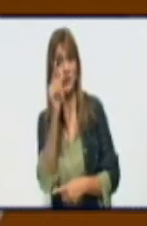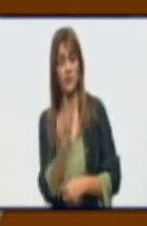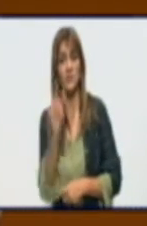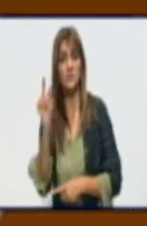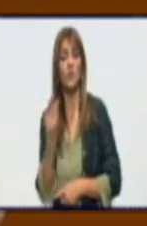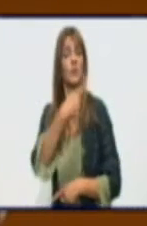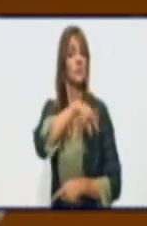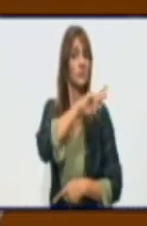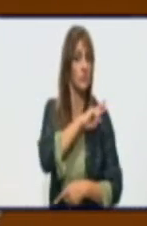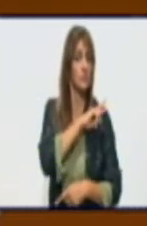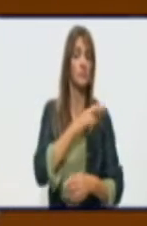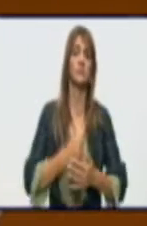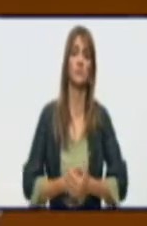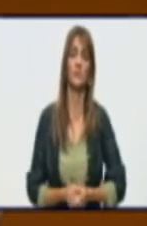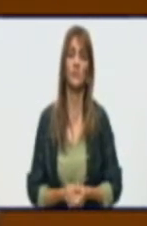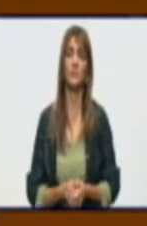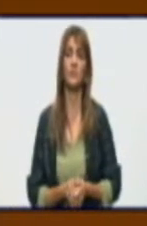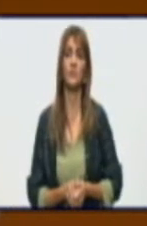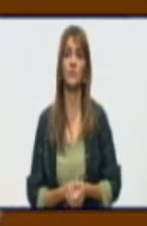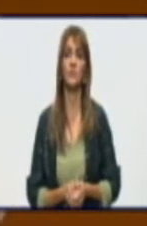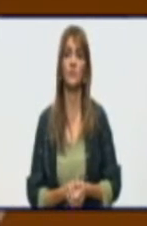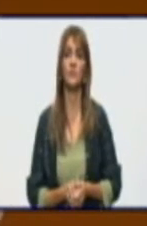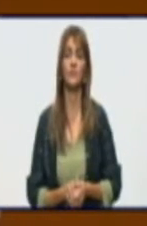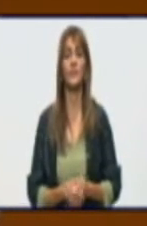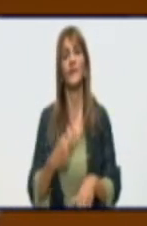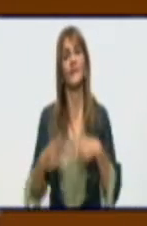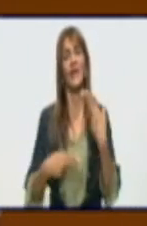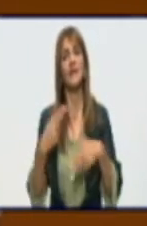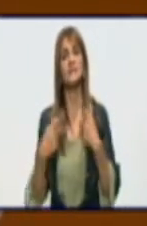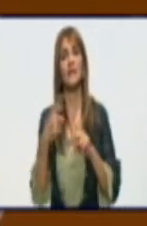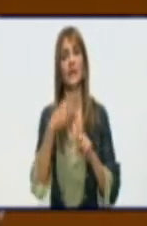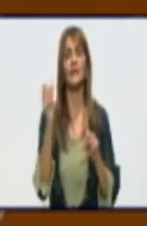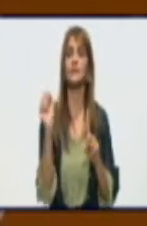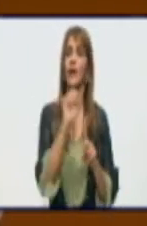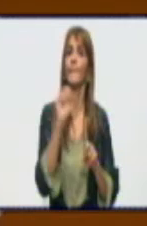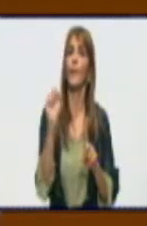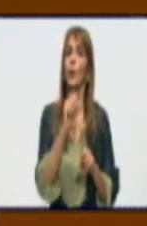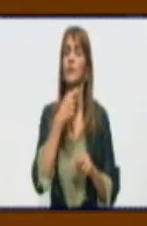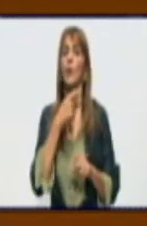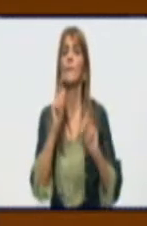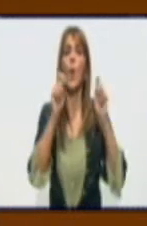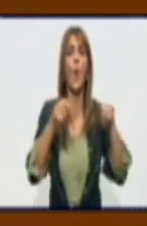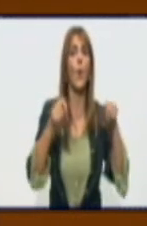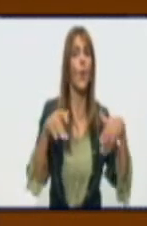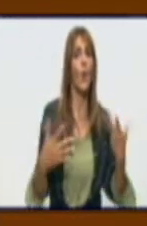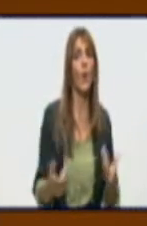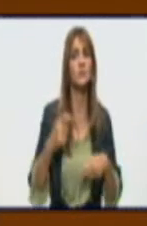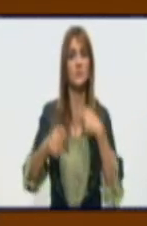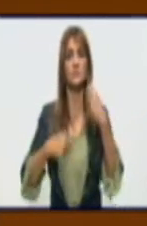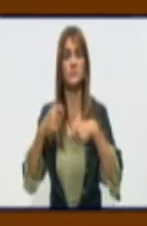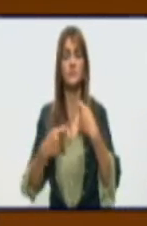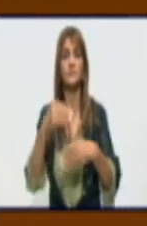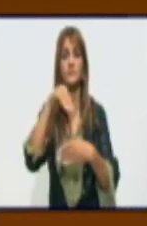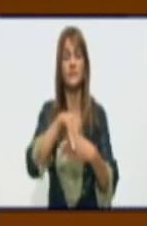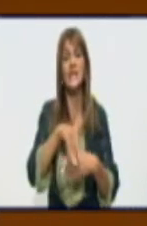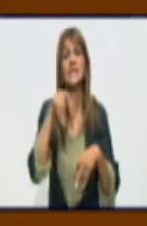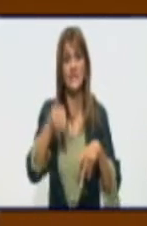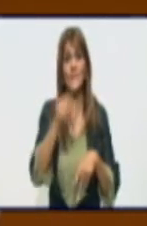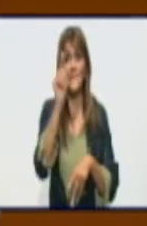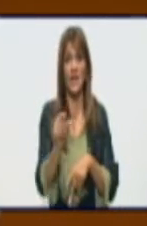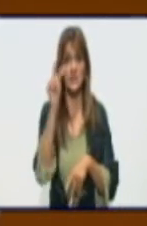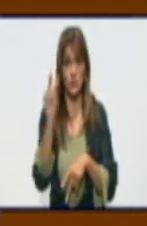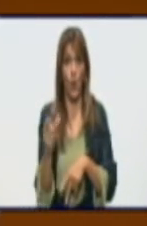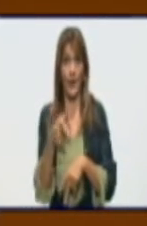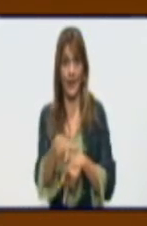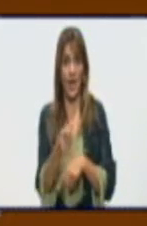responsables, para que valga la redundancia, de hacer el transporte, los cativaneros, los bicitaxeros, y también las personas que utilizan este servicio,